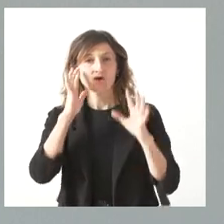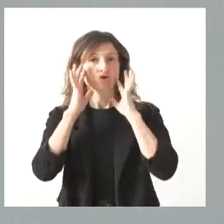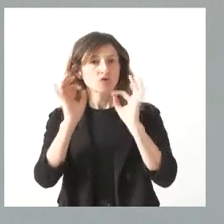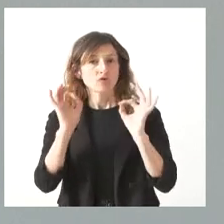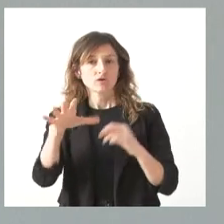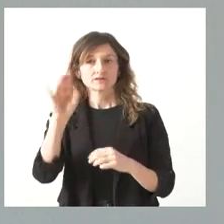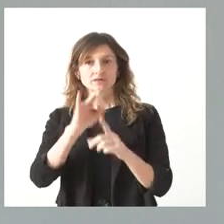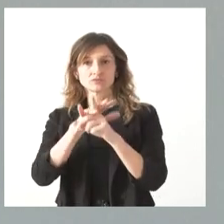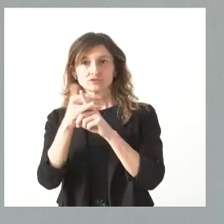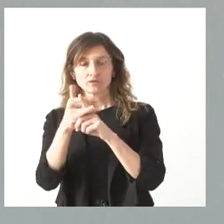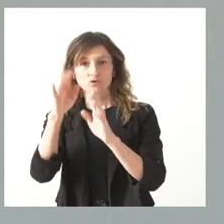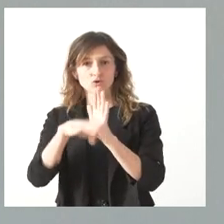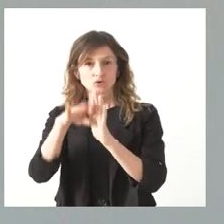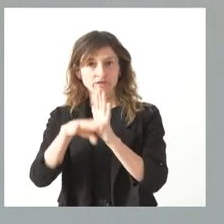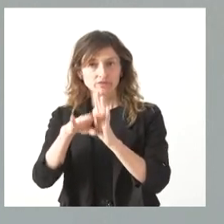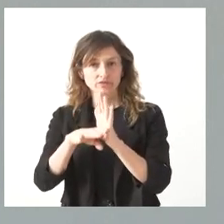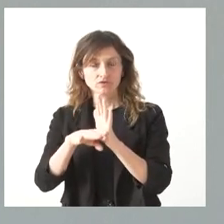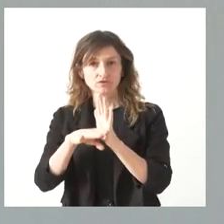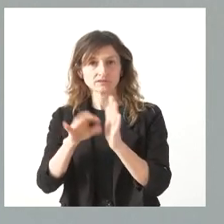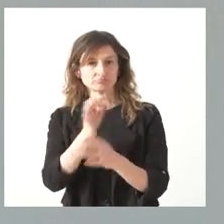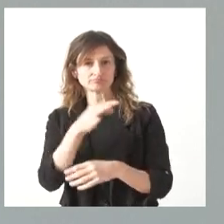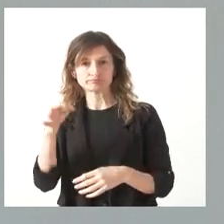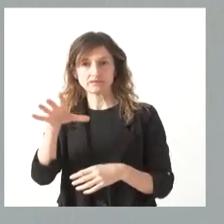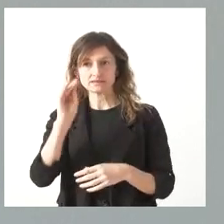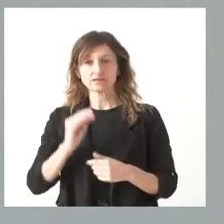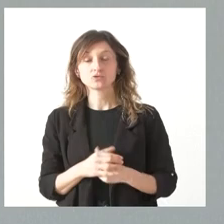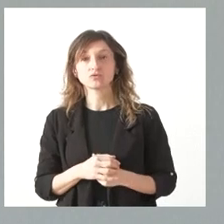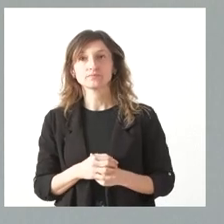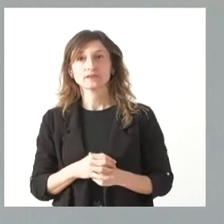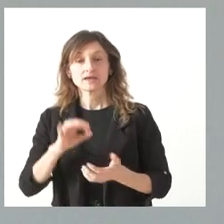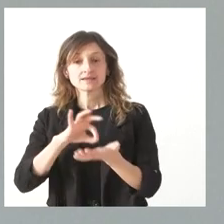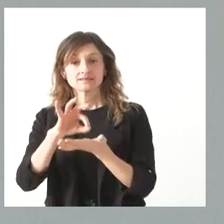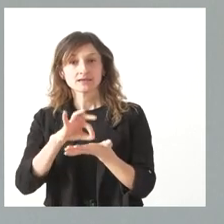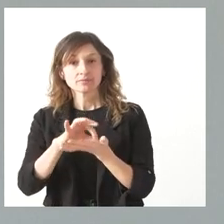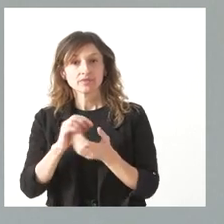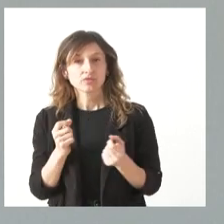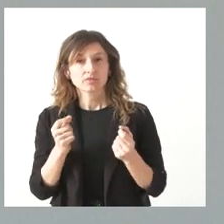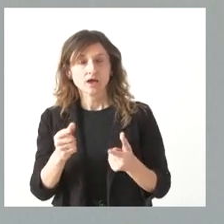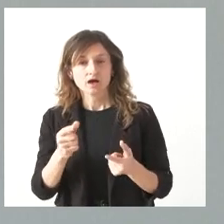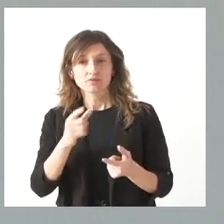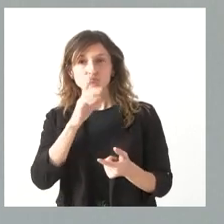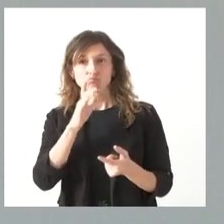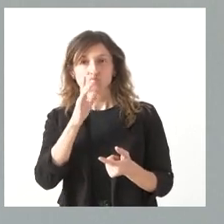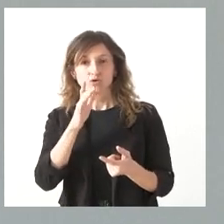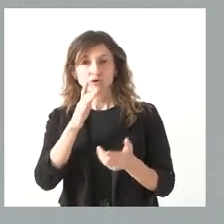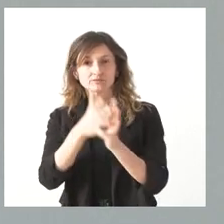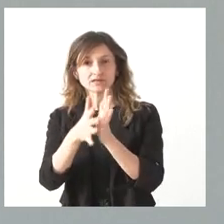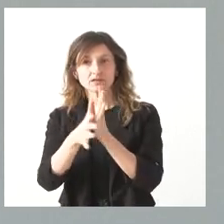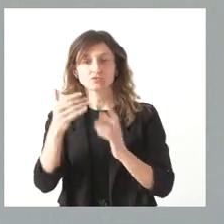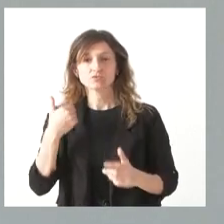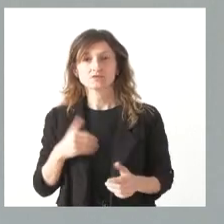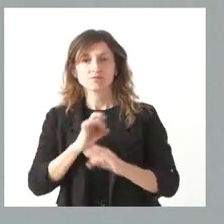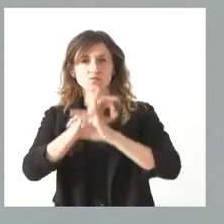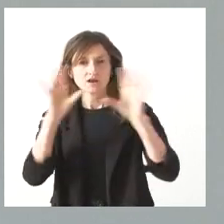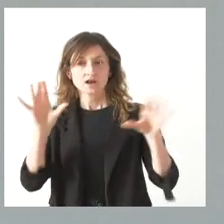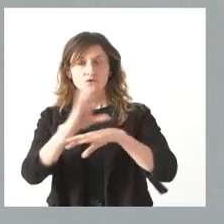entendemos sus situaciones y sus condiciones perfectamente. El servicio que estamos prestando es el que manifestó claramente la